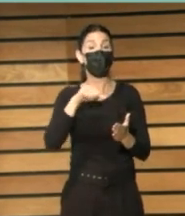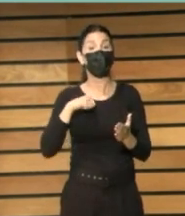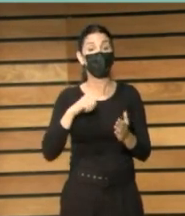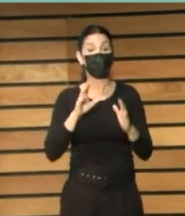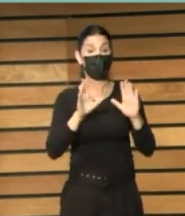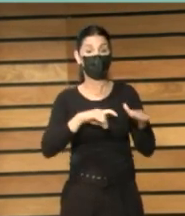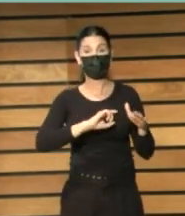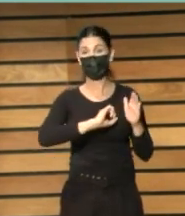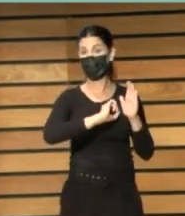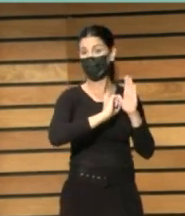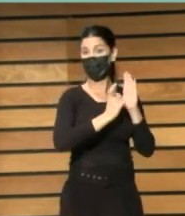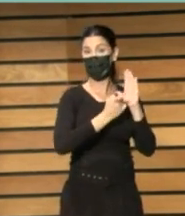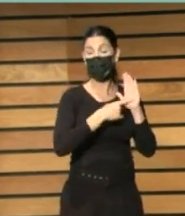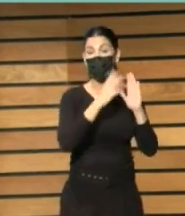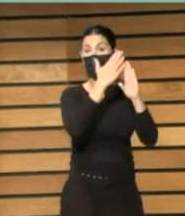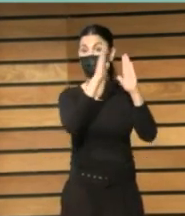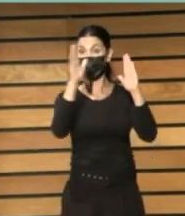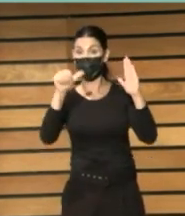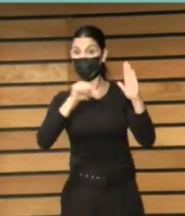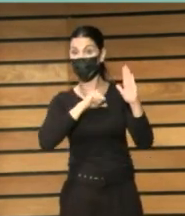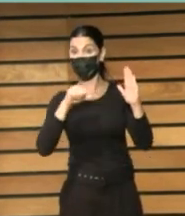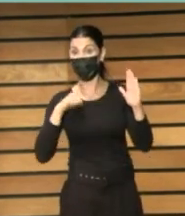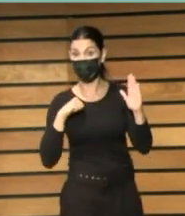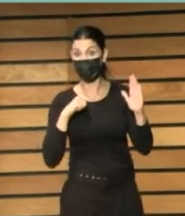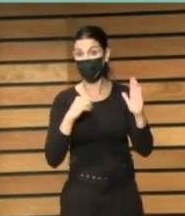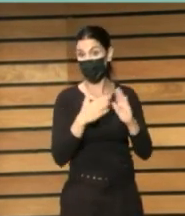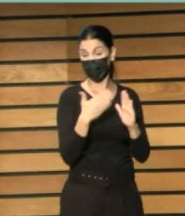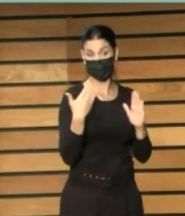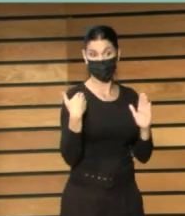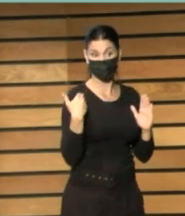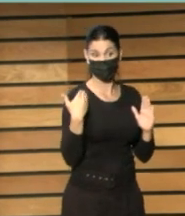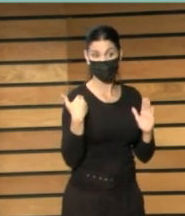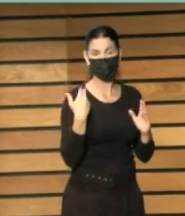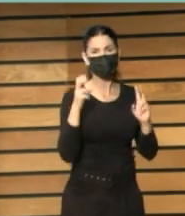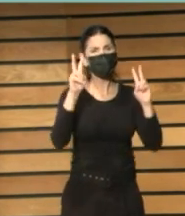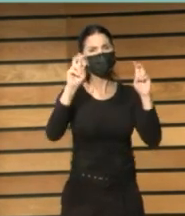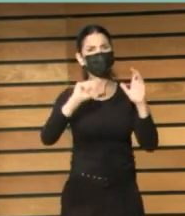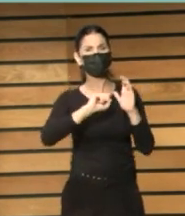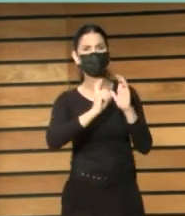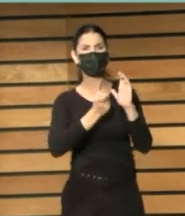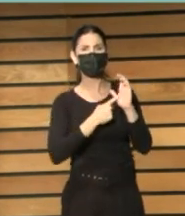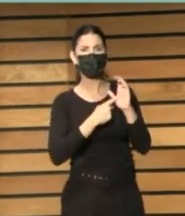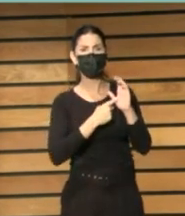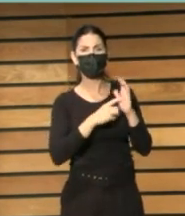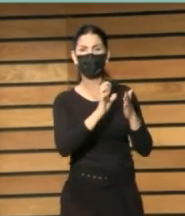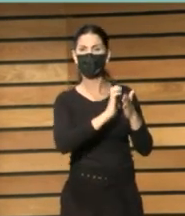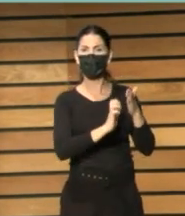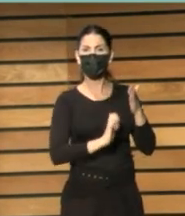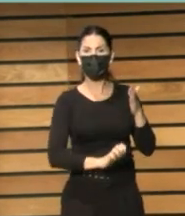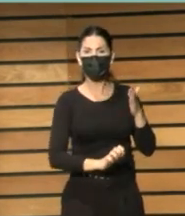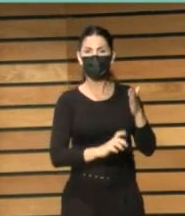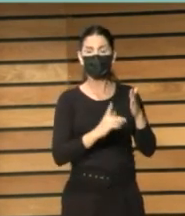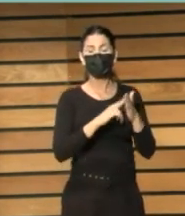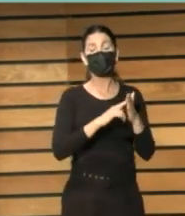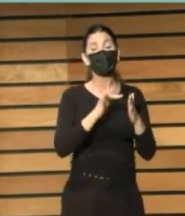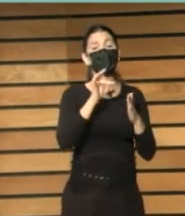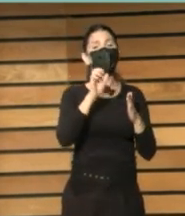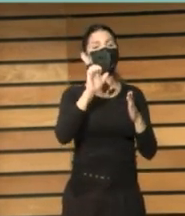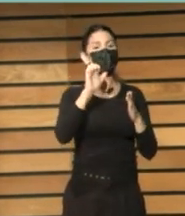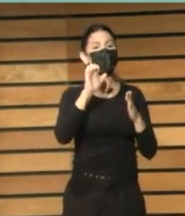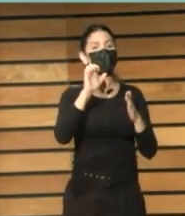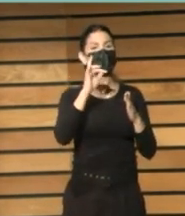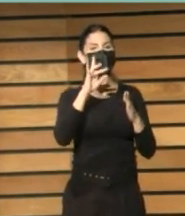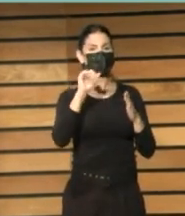y tener ley de bibliotecas propias una ley que en el documento que hizo FESAVID pues sale bastante bien